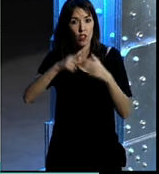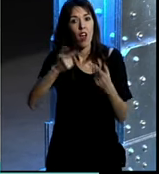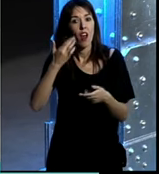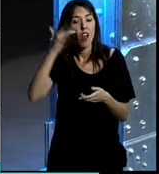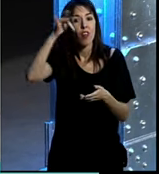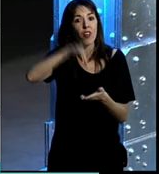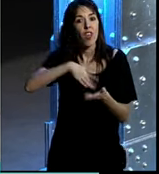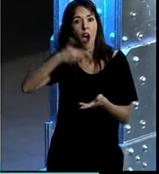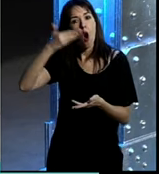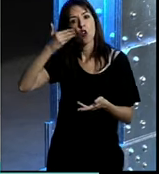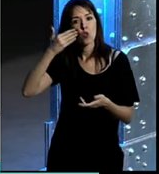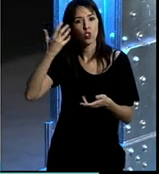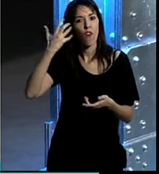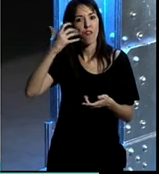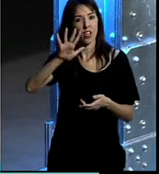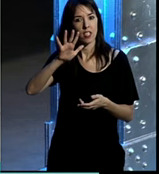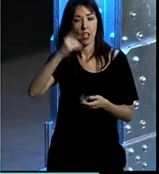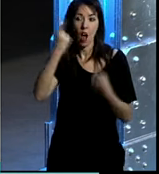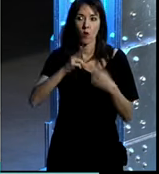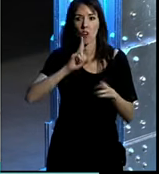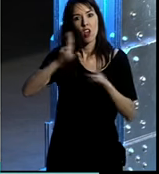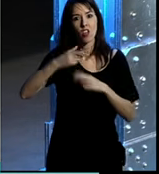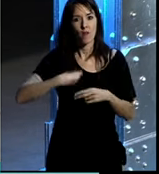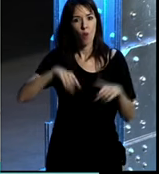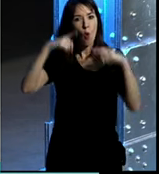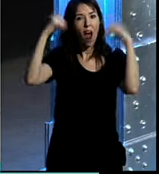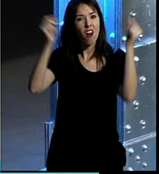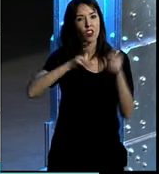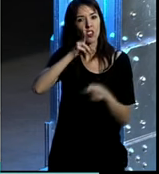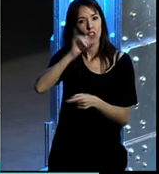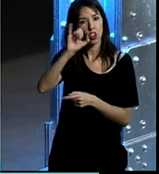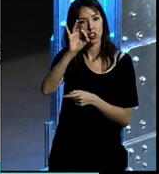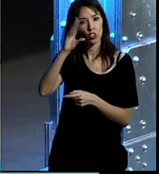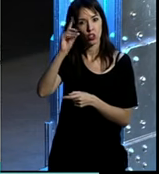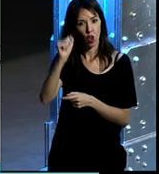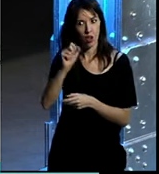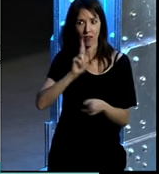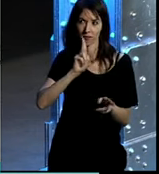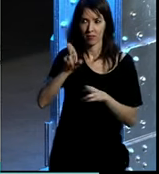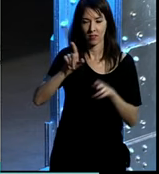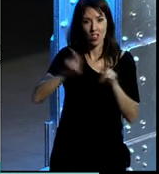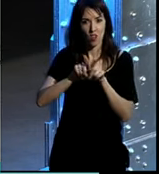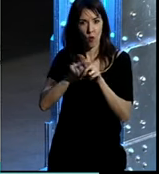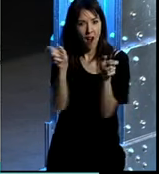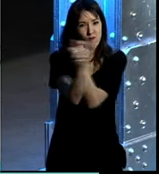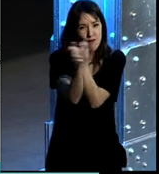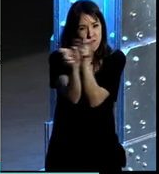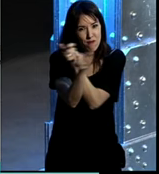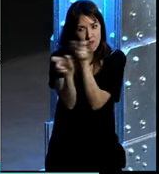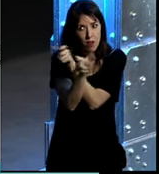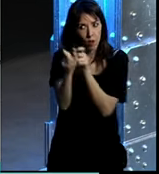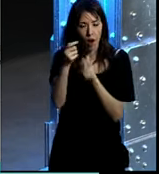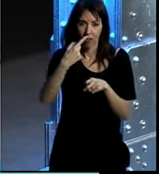friki pues a algunos se les ocurrió responder como Yoda y bueno pues fue una cosa con bastante con bastante impacto